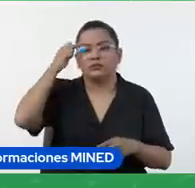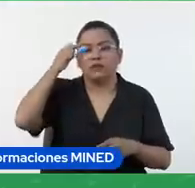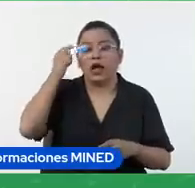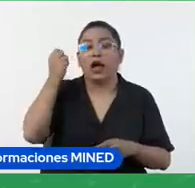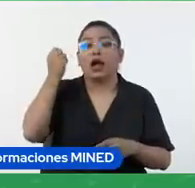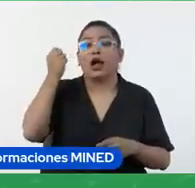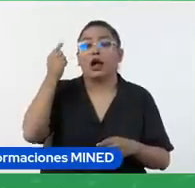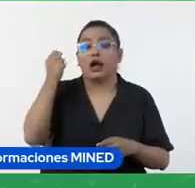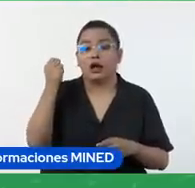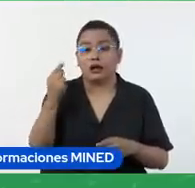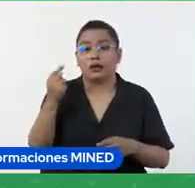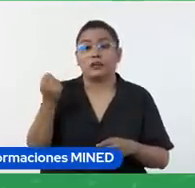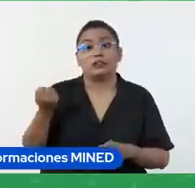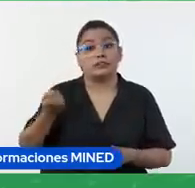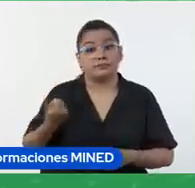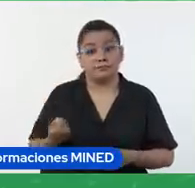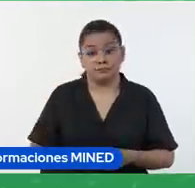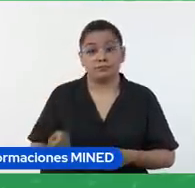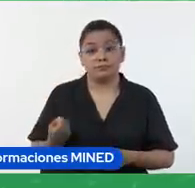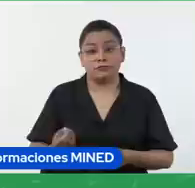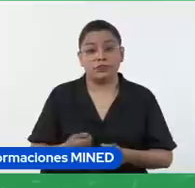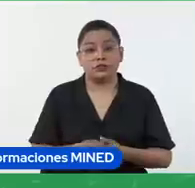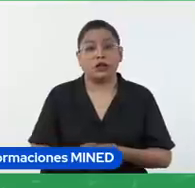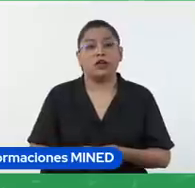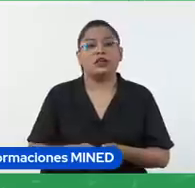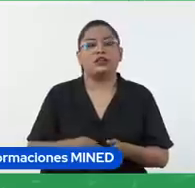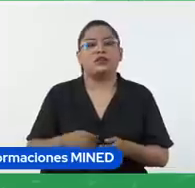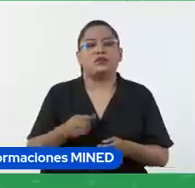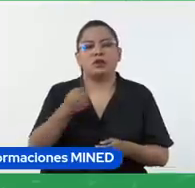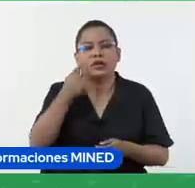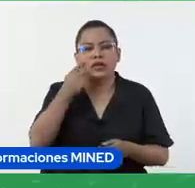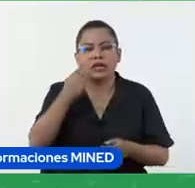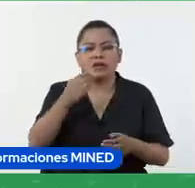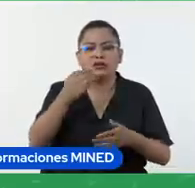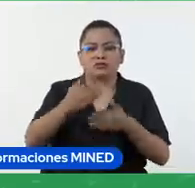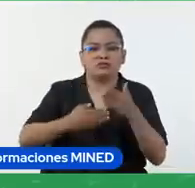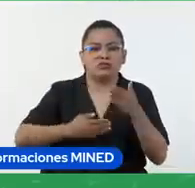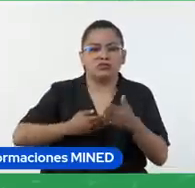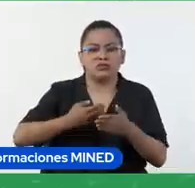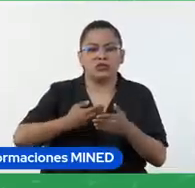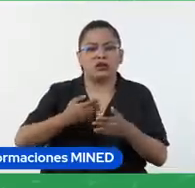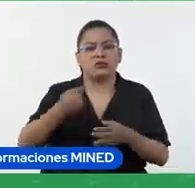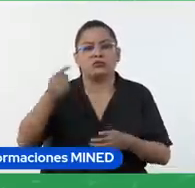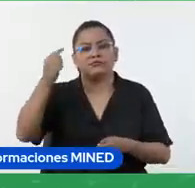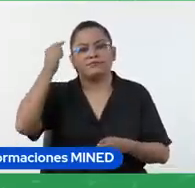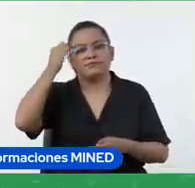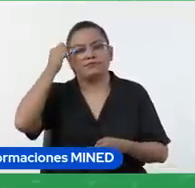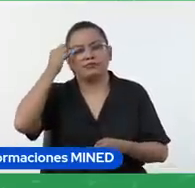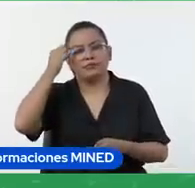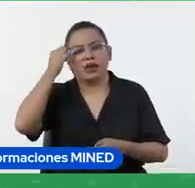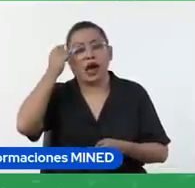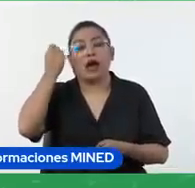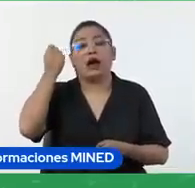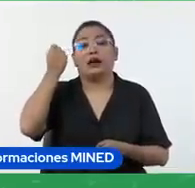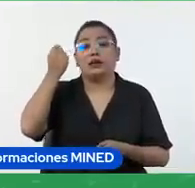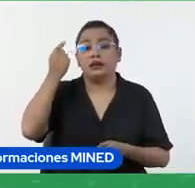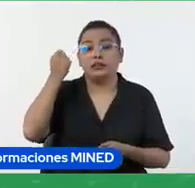importante que los estudiantes al ver todo lo que hicieron puedan reflexionar sobre su propio aprendizaje